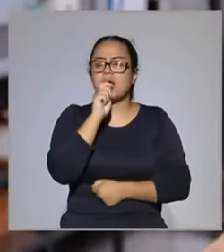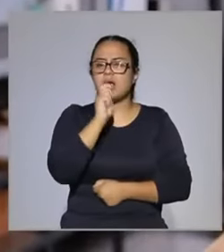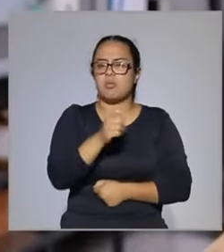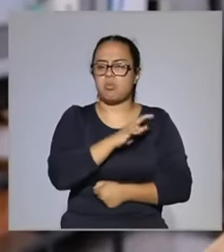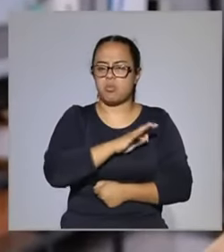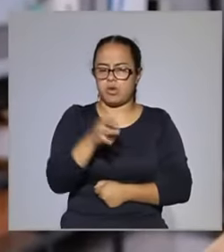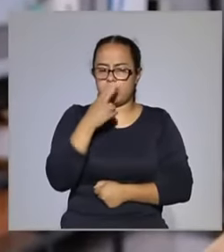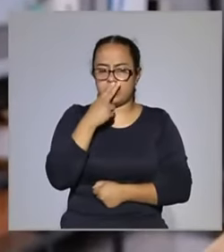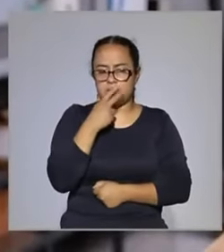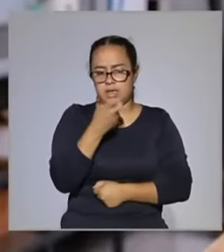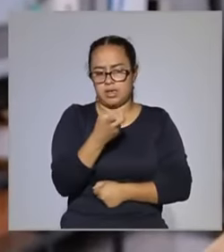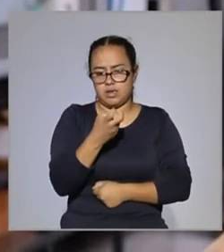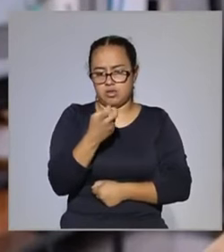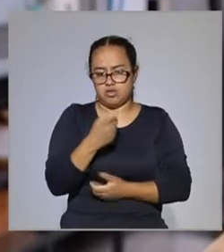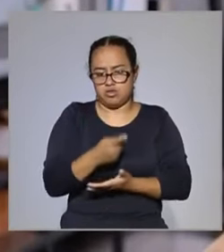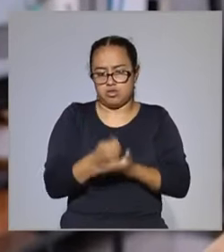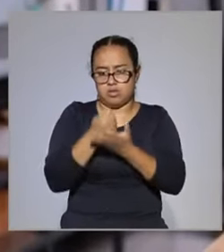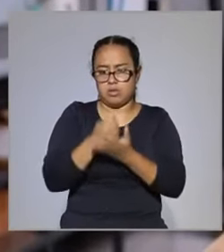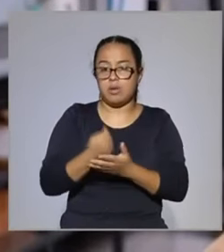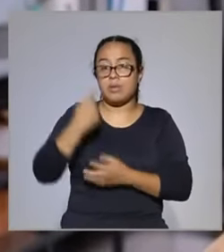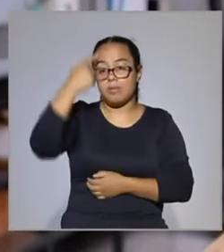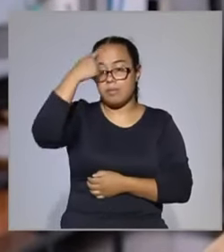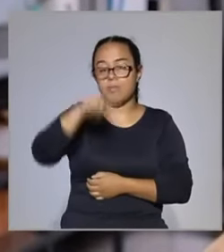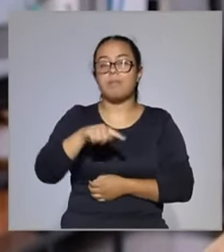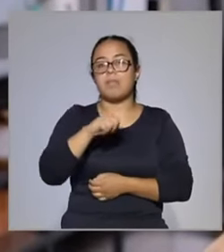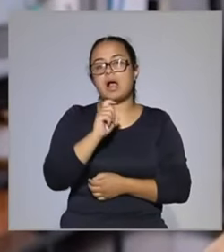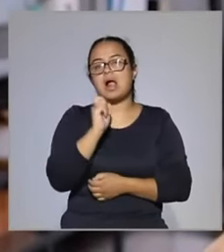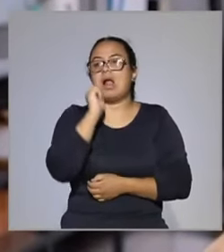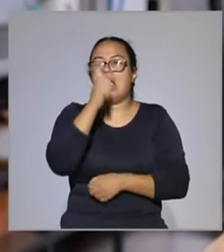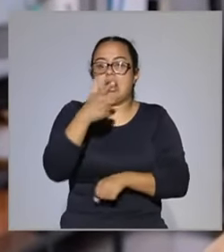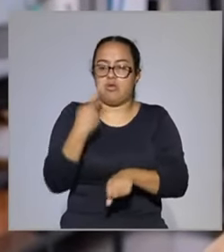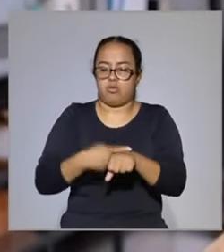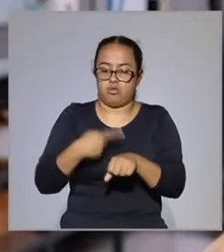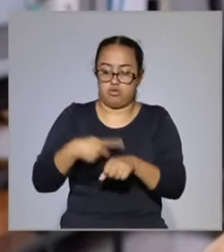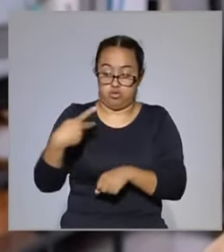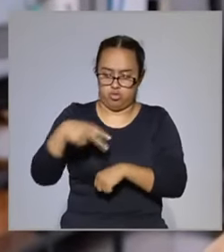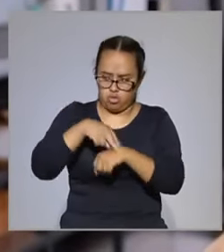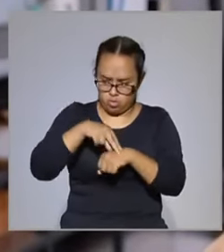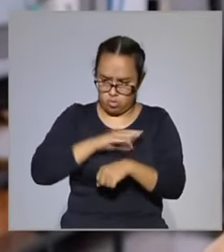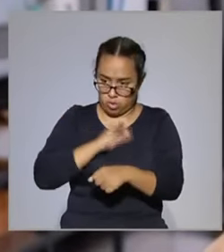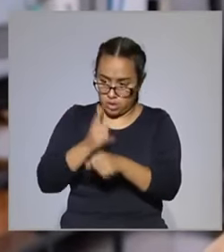utilizar esta herramienta terapéutica en cualquier afección que como médico pueda diagnosticar.